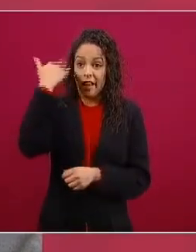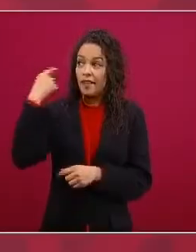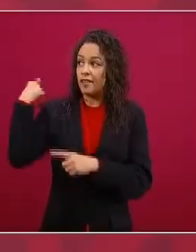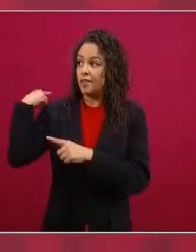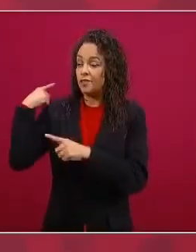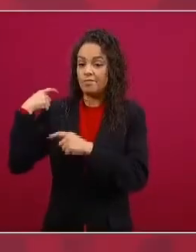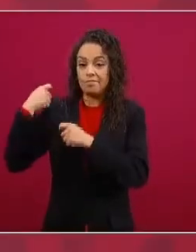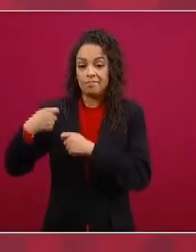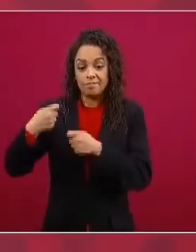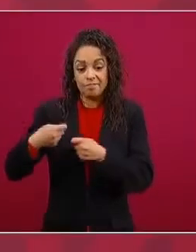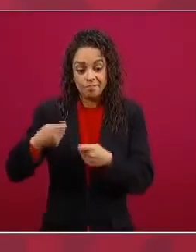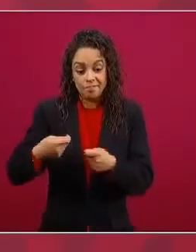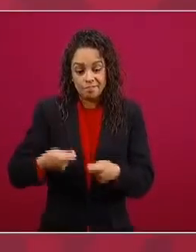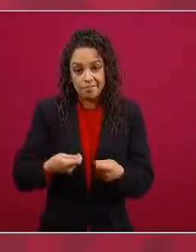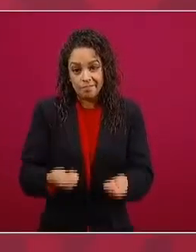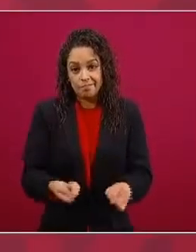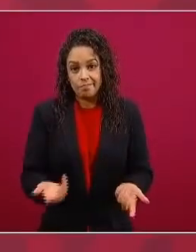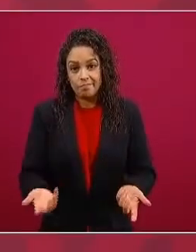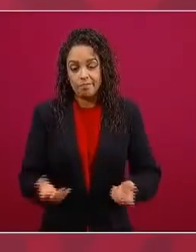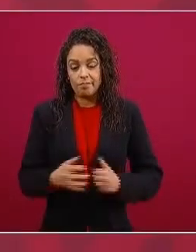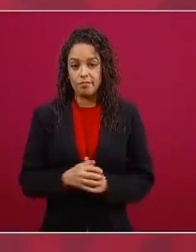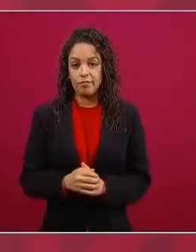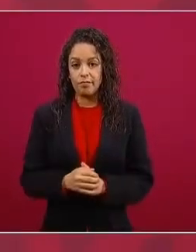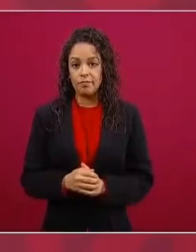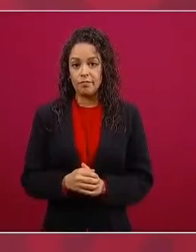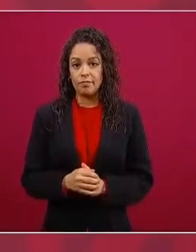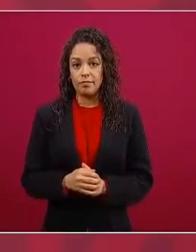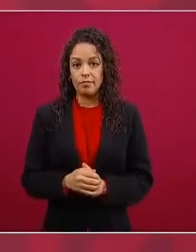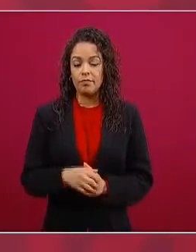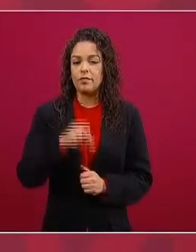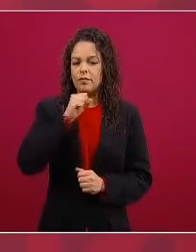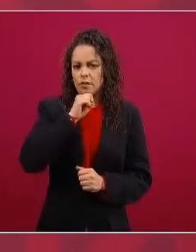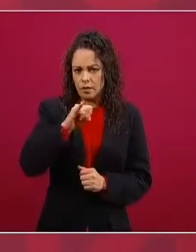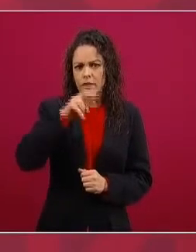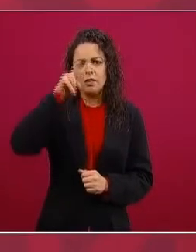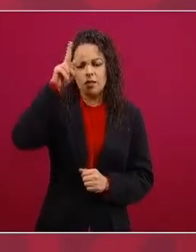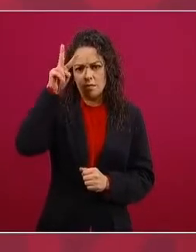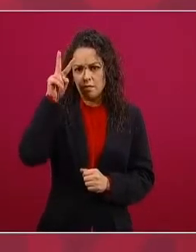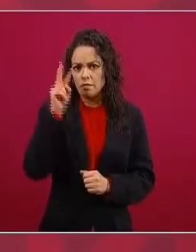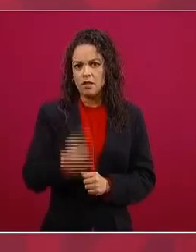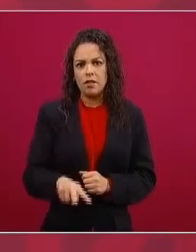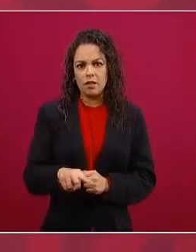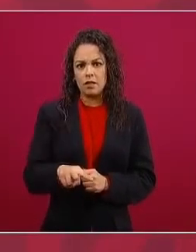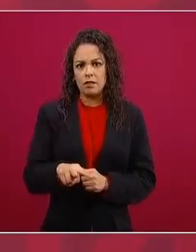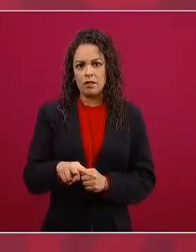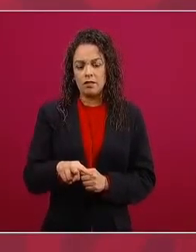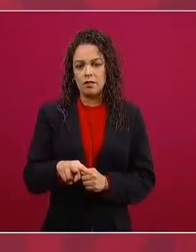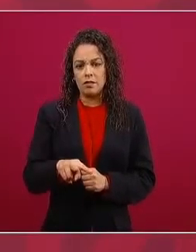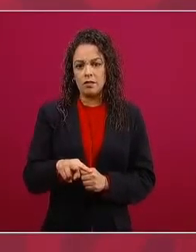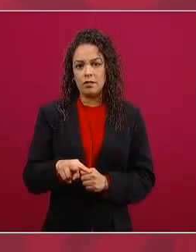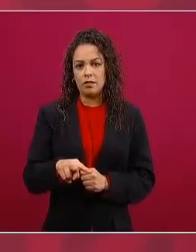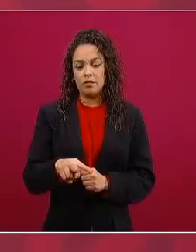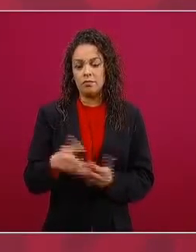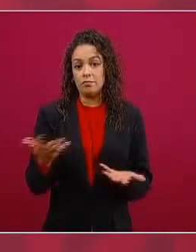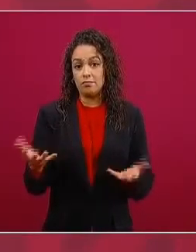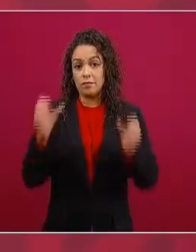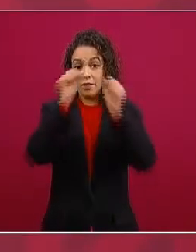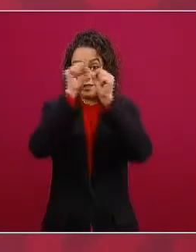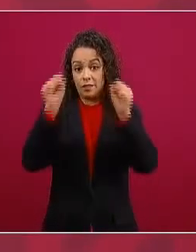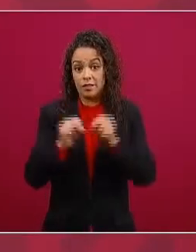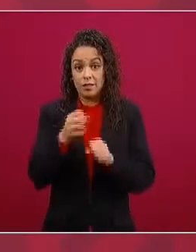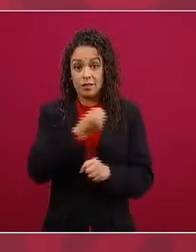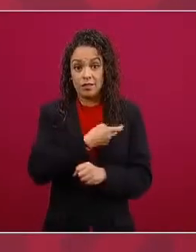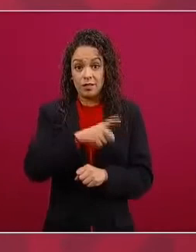que claro que quedó en ruina quedó en el suelo el sistema de salud pública pero lo estamos